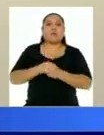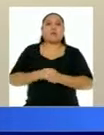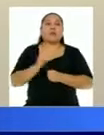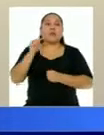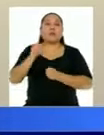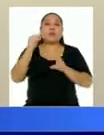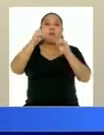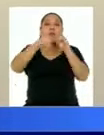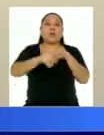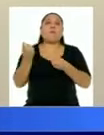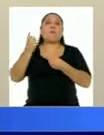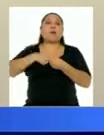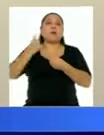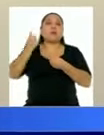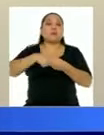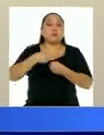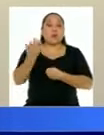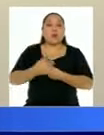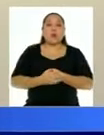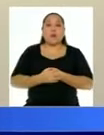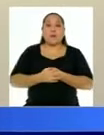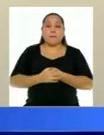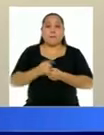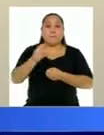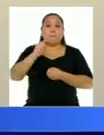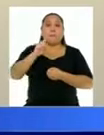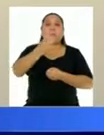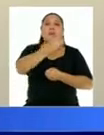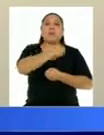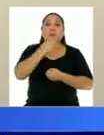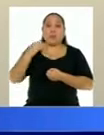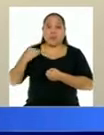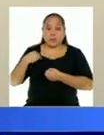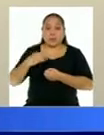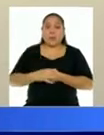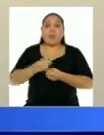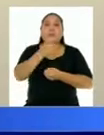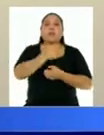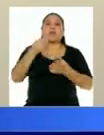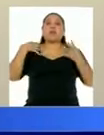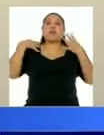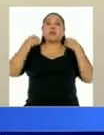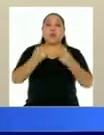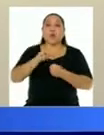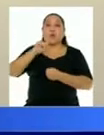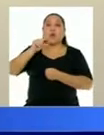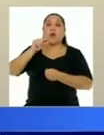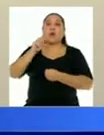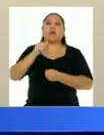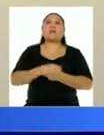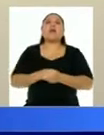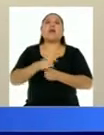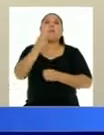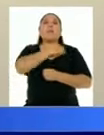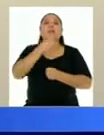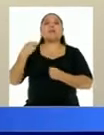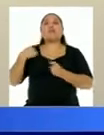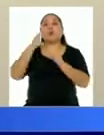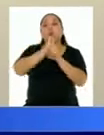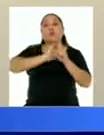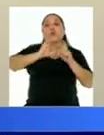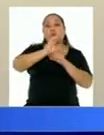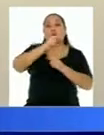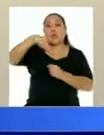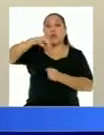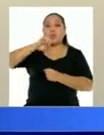que contará con la participación de la Premier Violeta Bermúdez, los ministros de Salud, Oscar Huarti de Cultura, Alejandro Neira, el